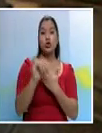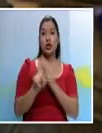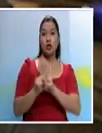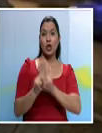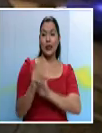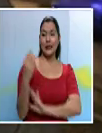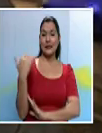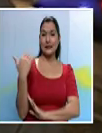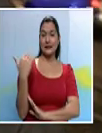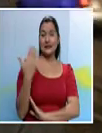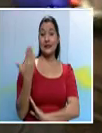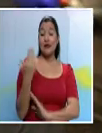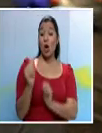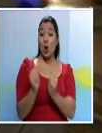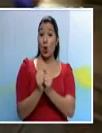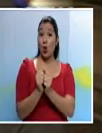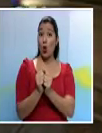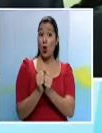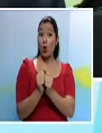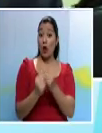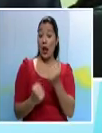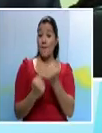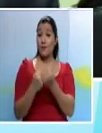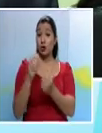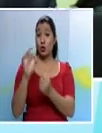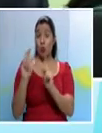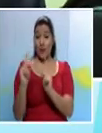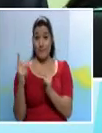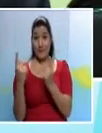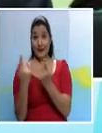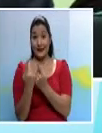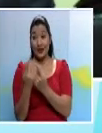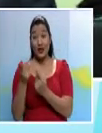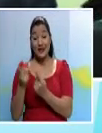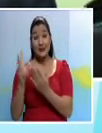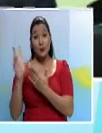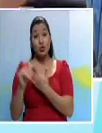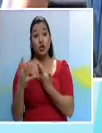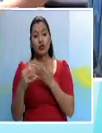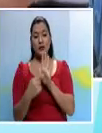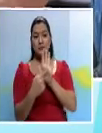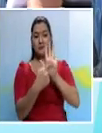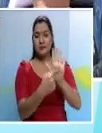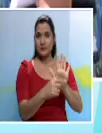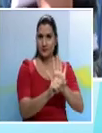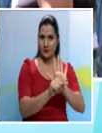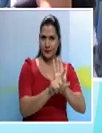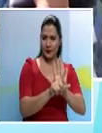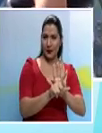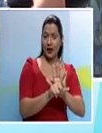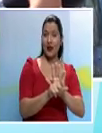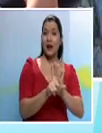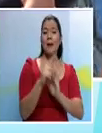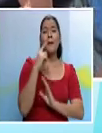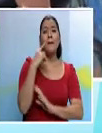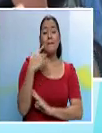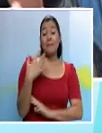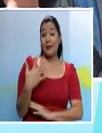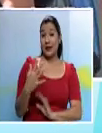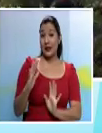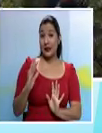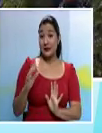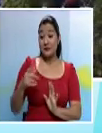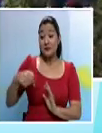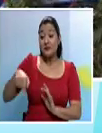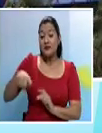días, con el respaldo de nueve fracciones fue presentado a la corriente legislativa, con el propósito más allá, según han